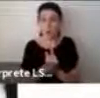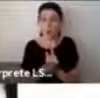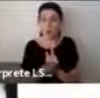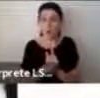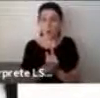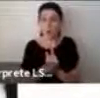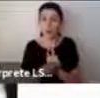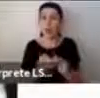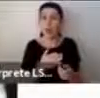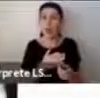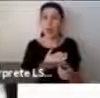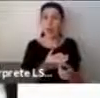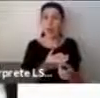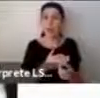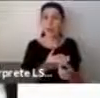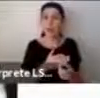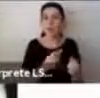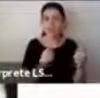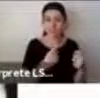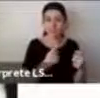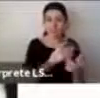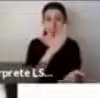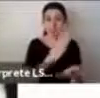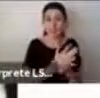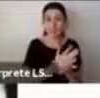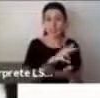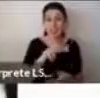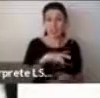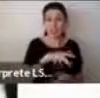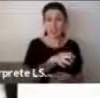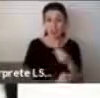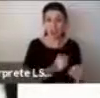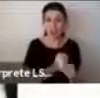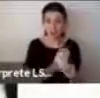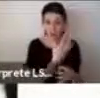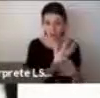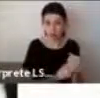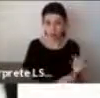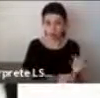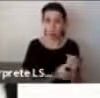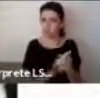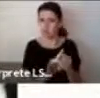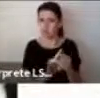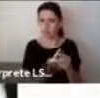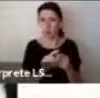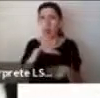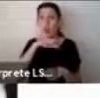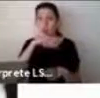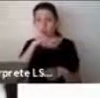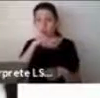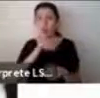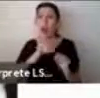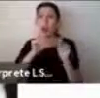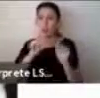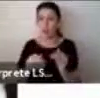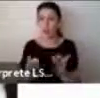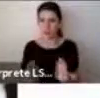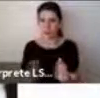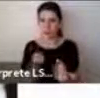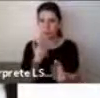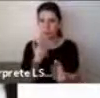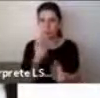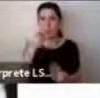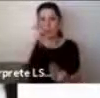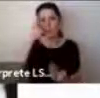los 18 años, sino que es algo que continúa y que se requieren apoyos de la vida adulta, pero generalmente también se observa que hay menos